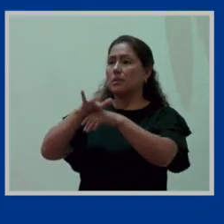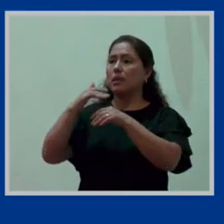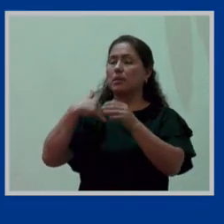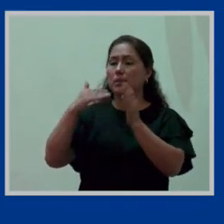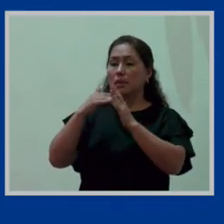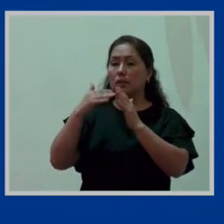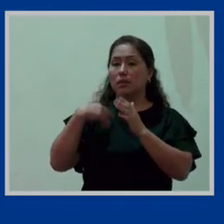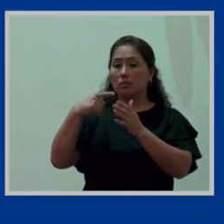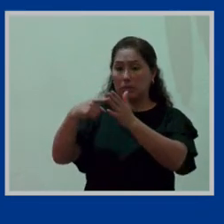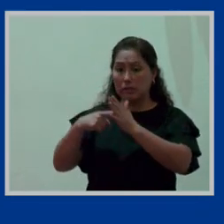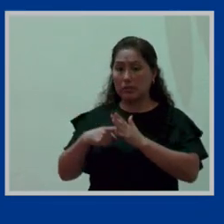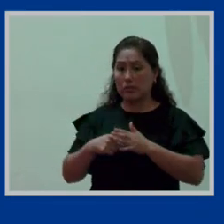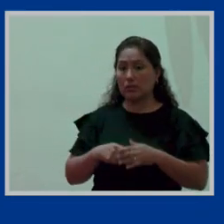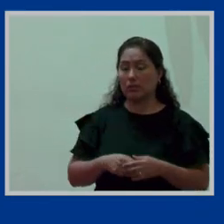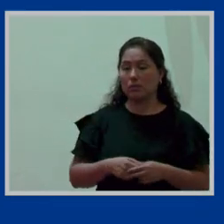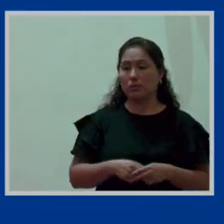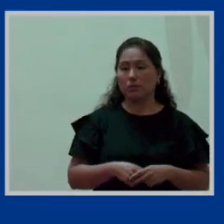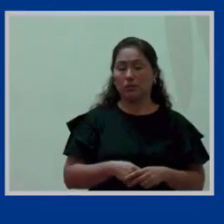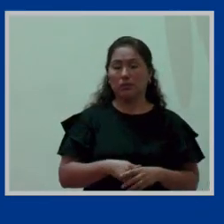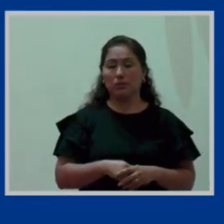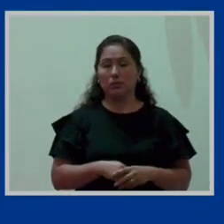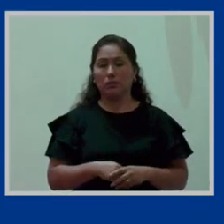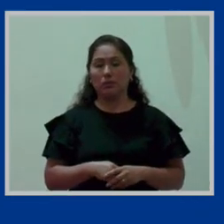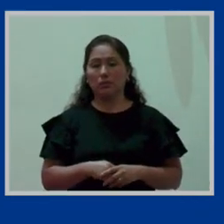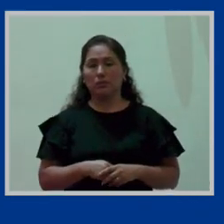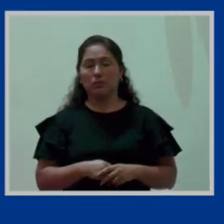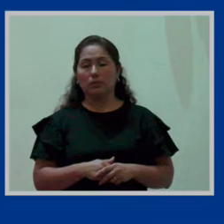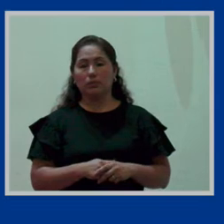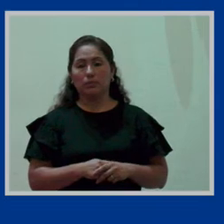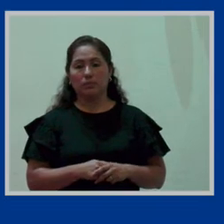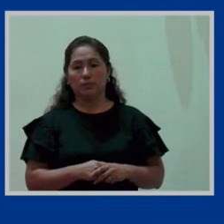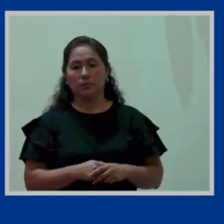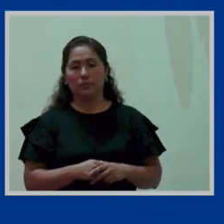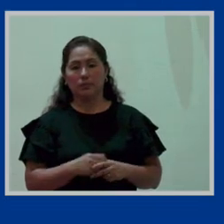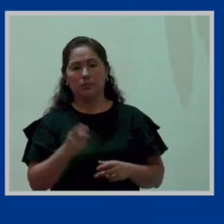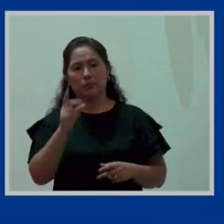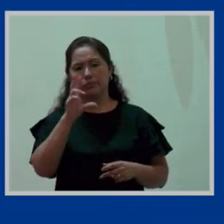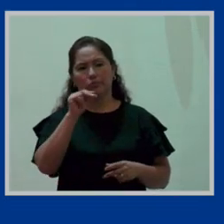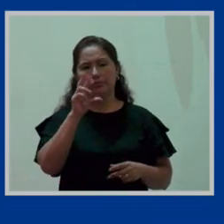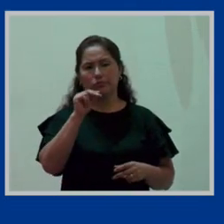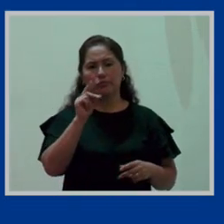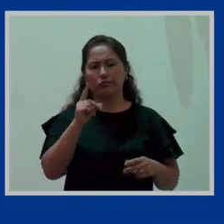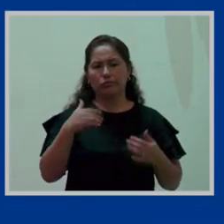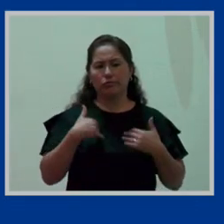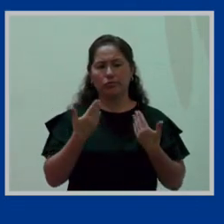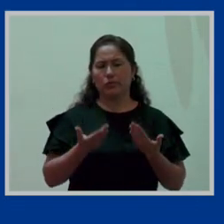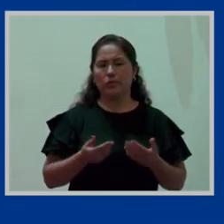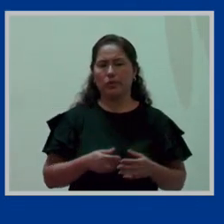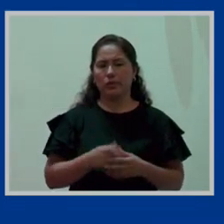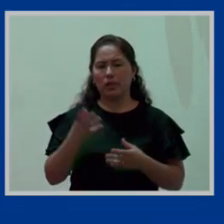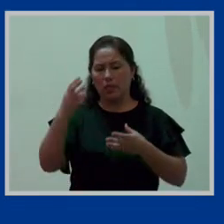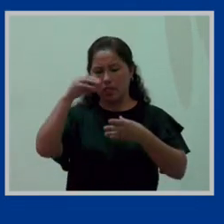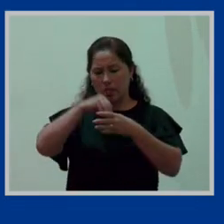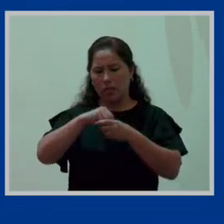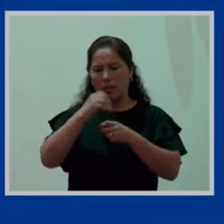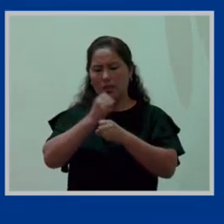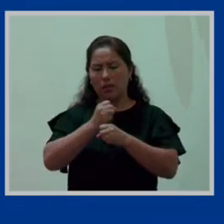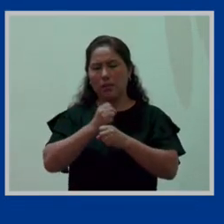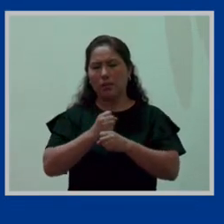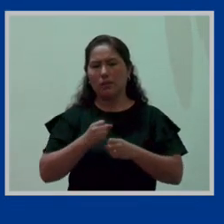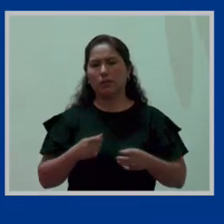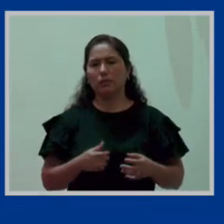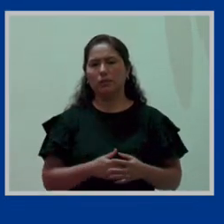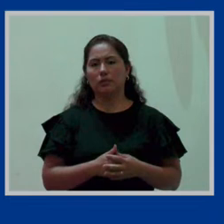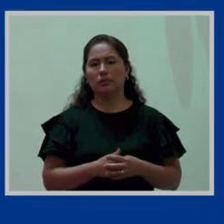no lo vuelvo a repetir estoy entendiendo de que para decirlo un poco a ver si